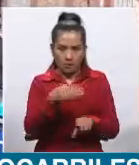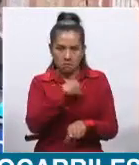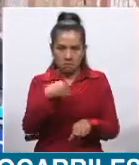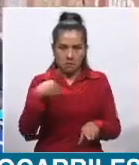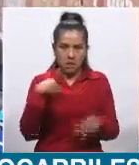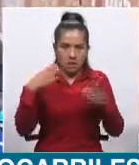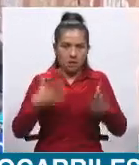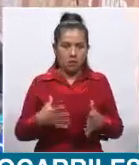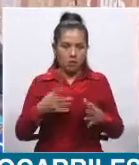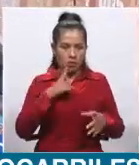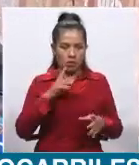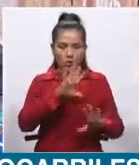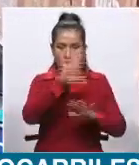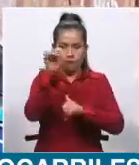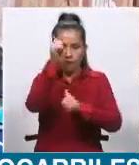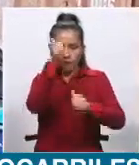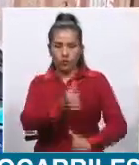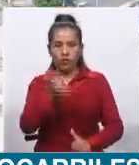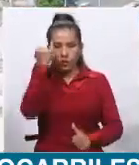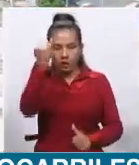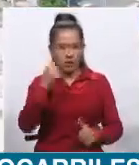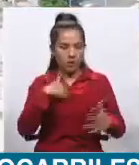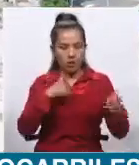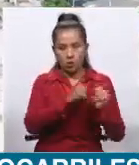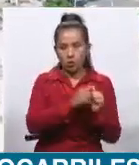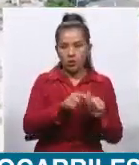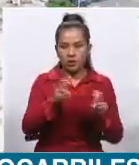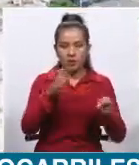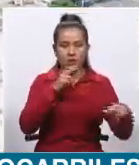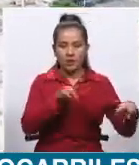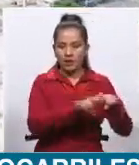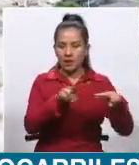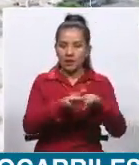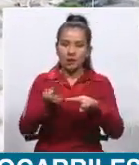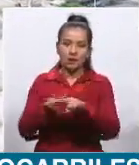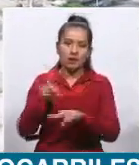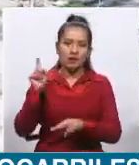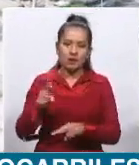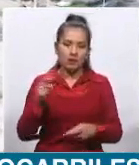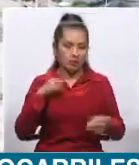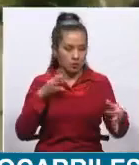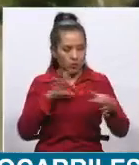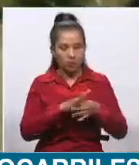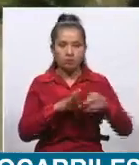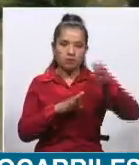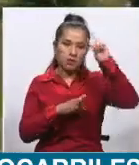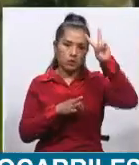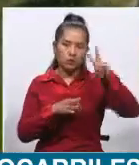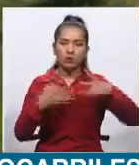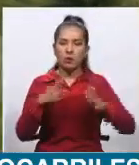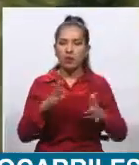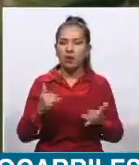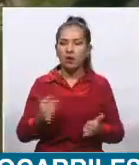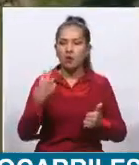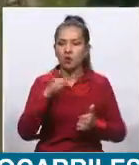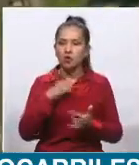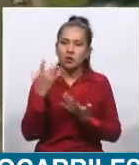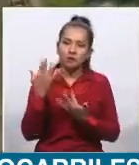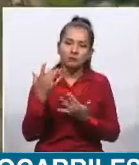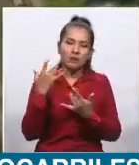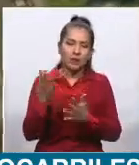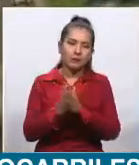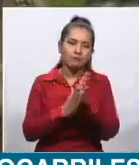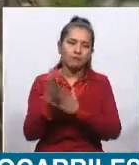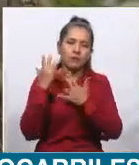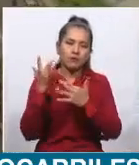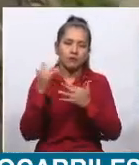del grupo operativo riooceánico y, por tanto, el corredor ferroviario riooceánico de integración. Y nosotros estamos a la expectativa, a través de